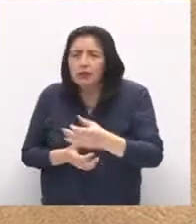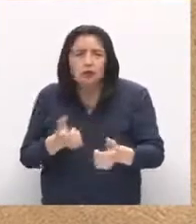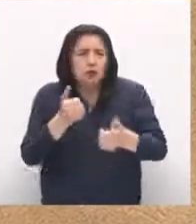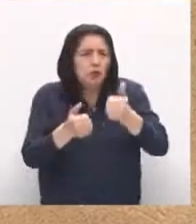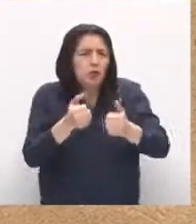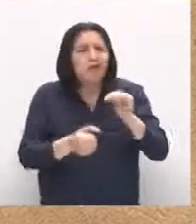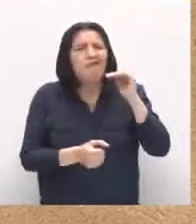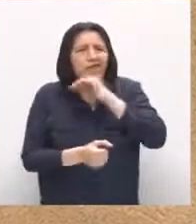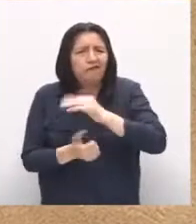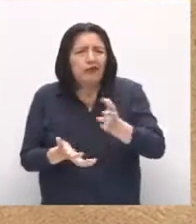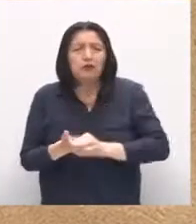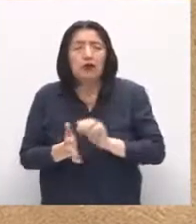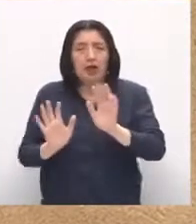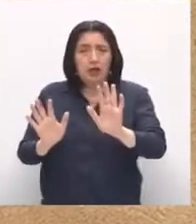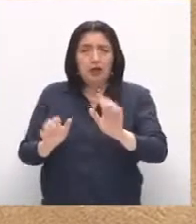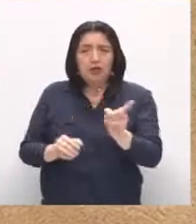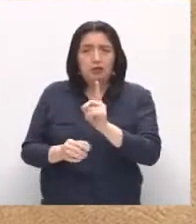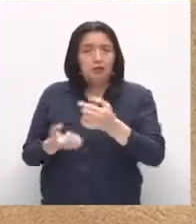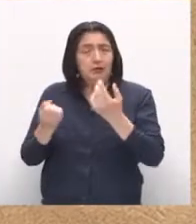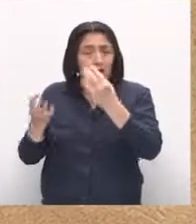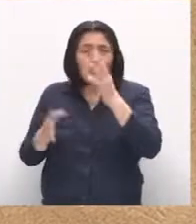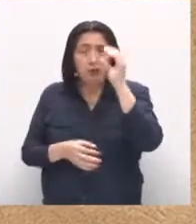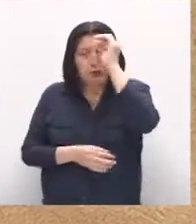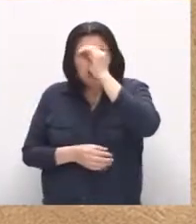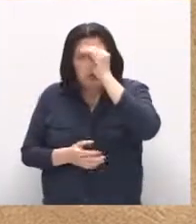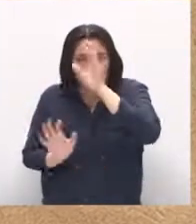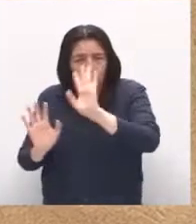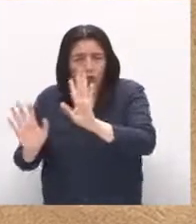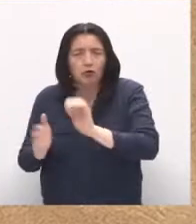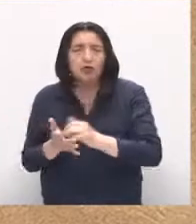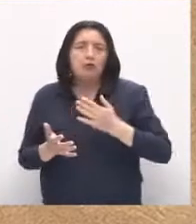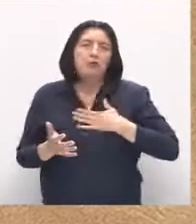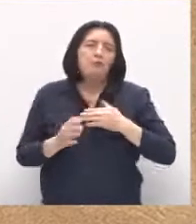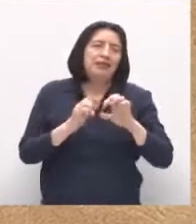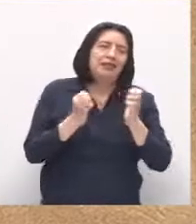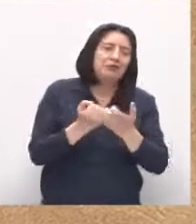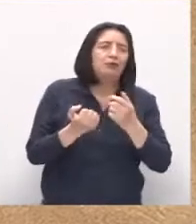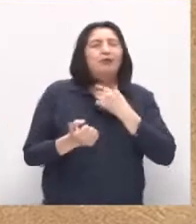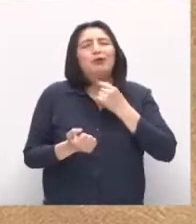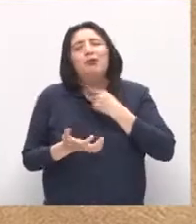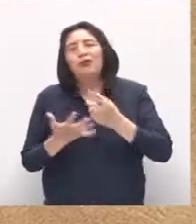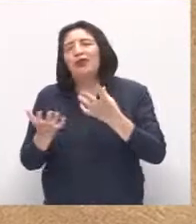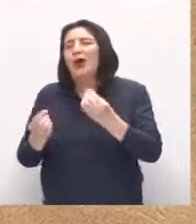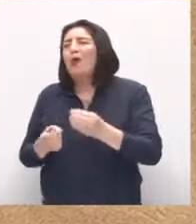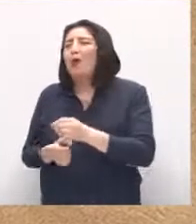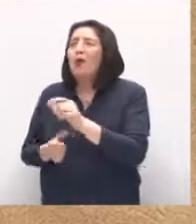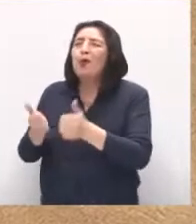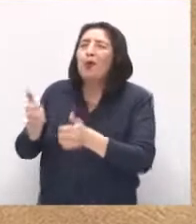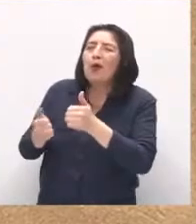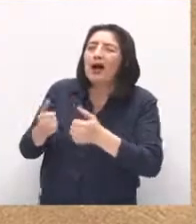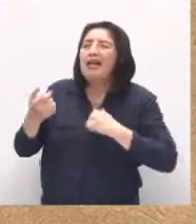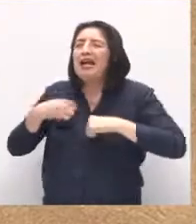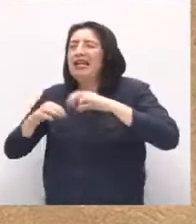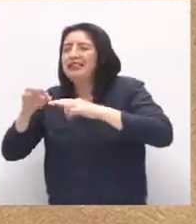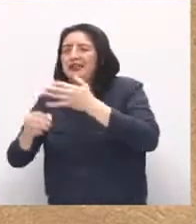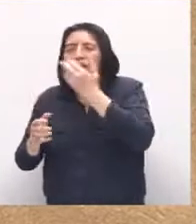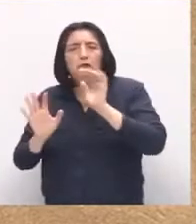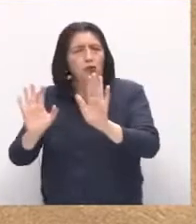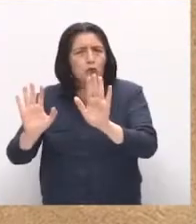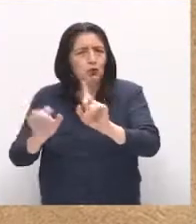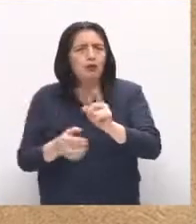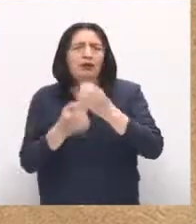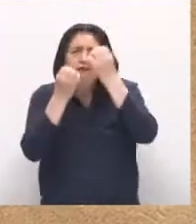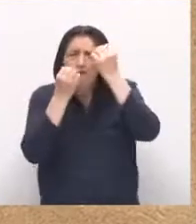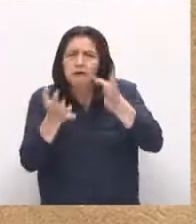y qué información es falsa. No me refiero a información opinable, como mi equipo favorito o qué artista es mejor que otro, sino me refiero a información